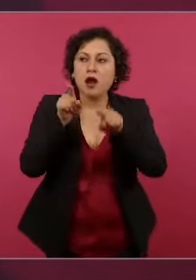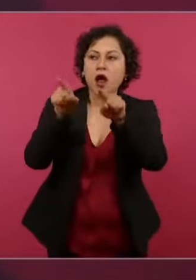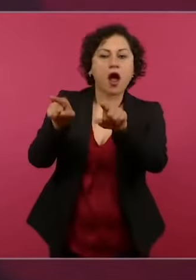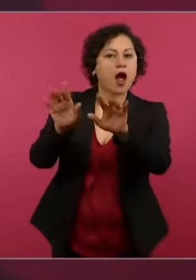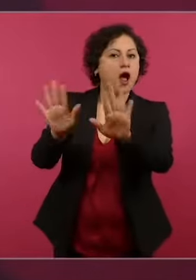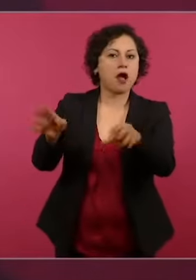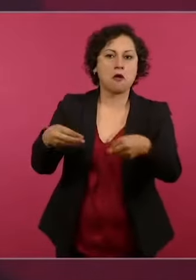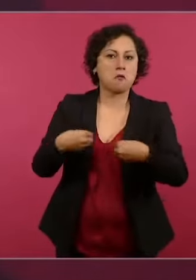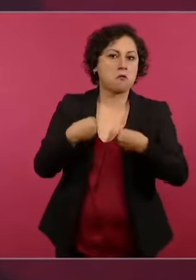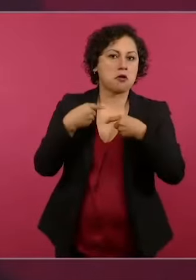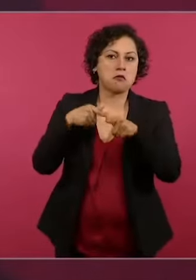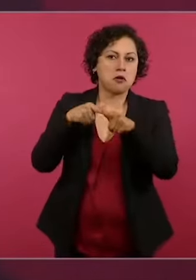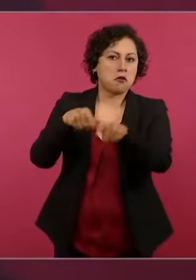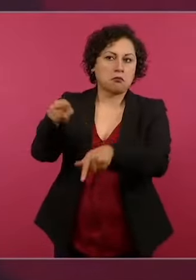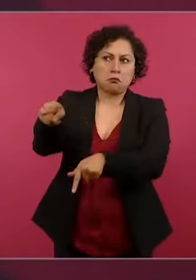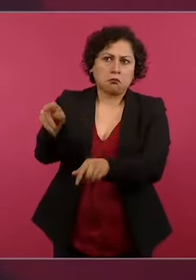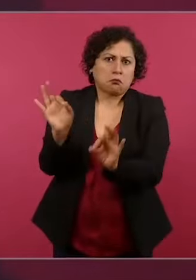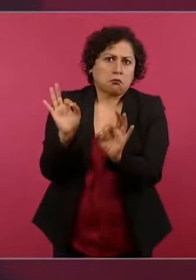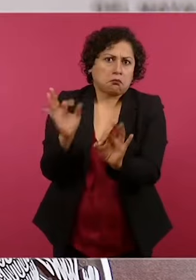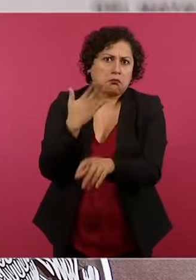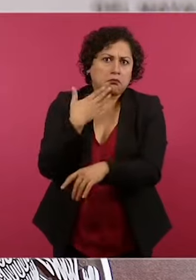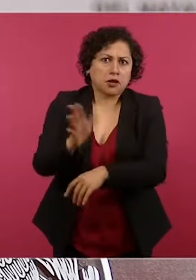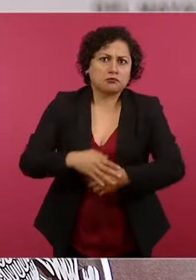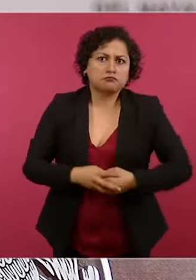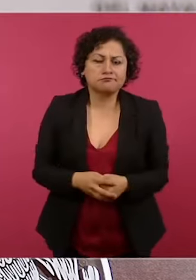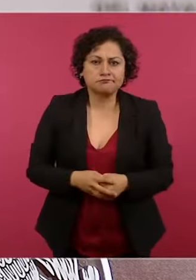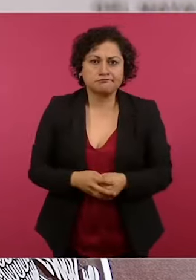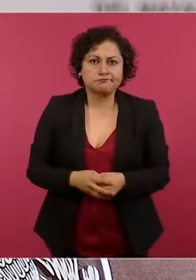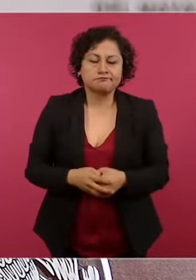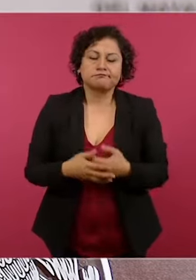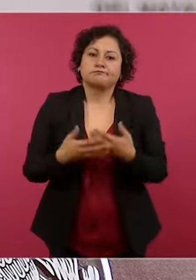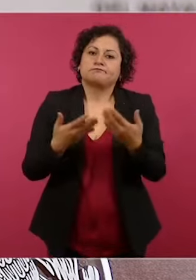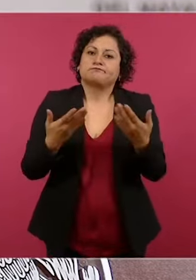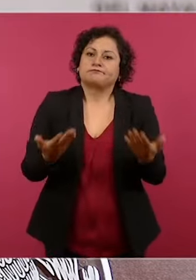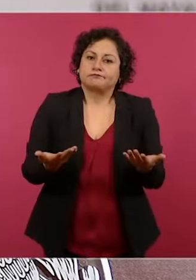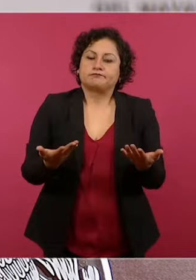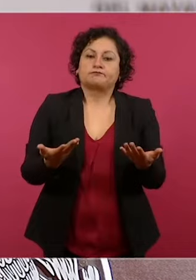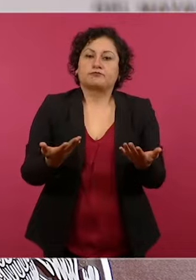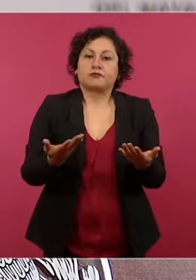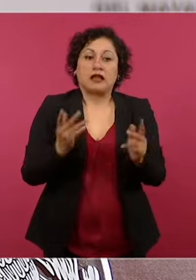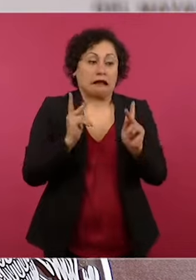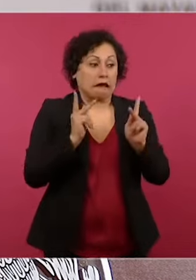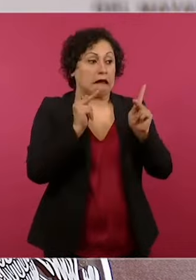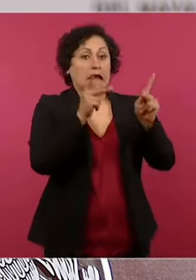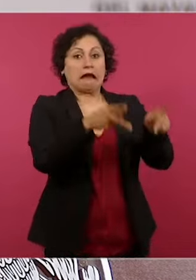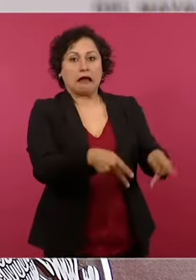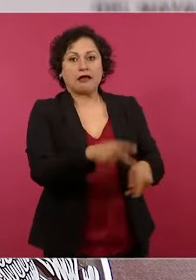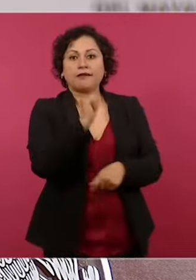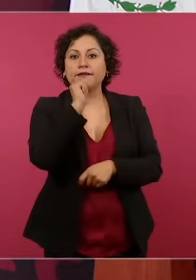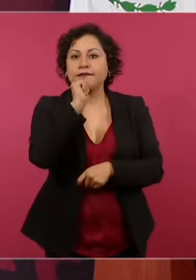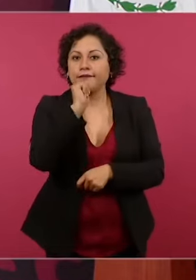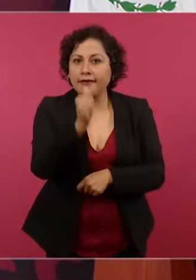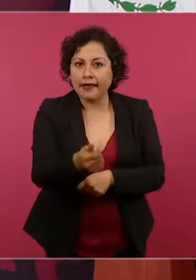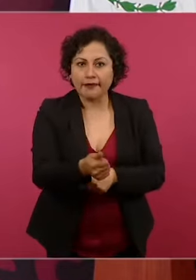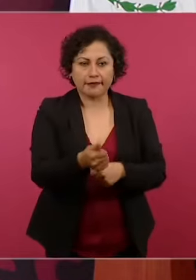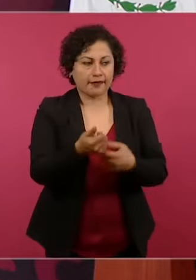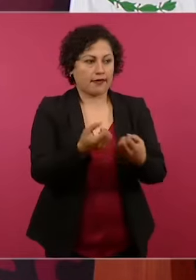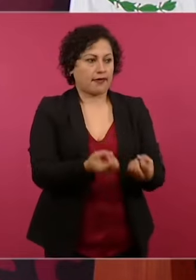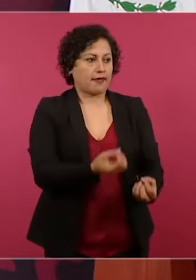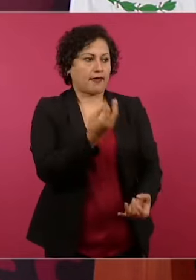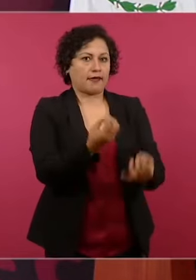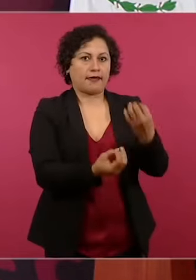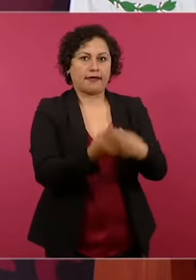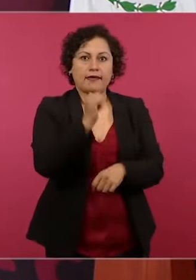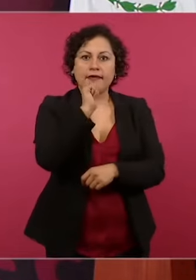hacen su vida normal, cotidiana. No se localizó ninguna fosa, no se localizó ningún crematorio y no